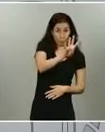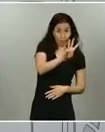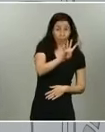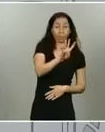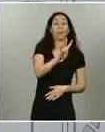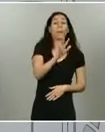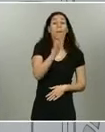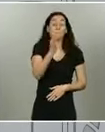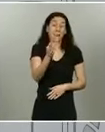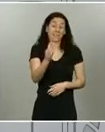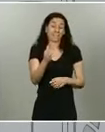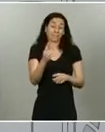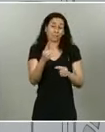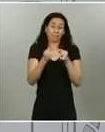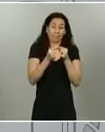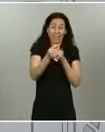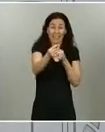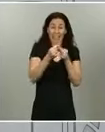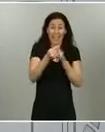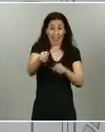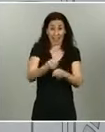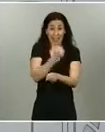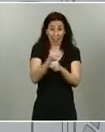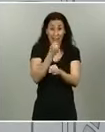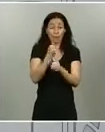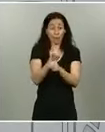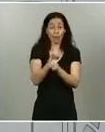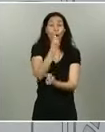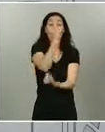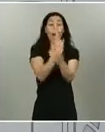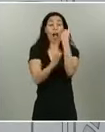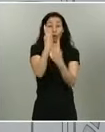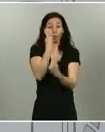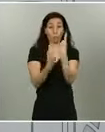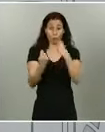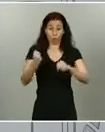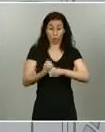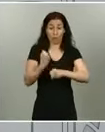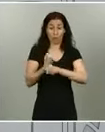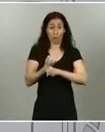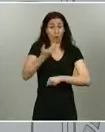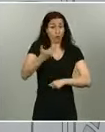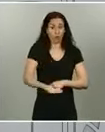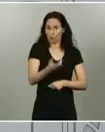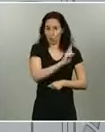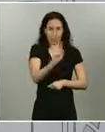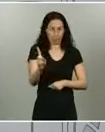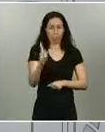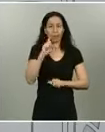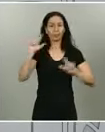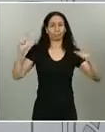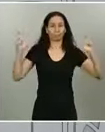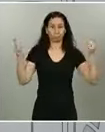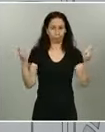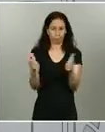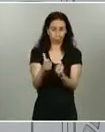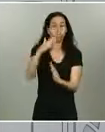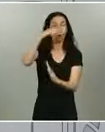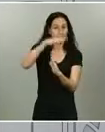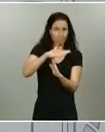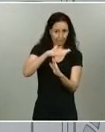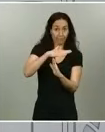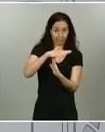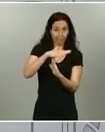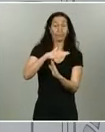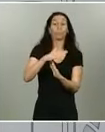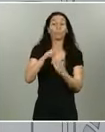etc., se habían reducido algunas actividades laborales no esenciales. Todo ese proceso ha hecho que algunos de los datos de los que disponemos